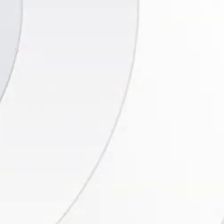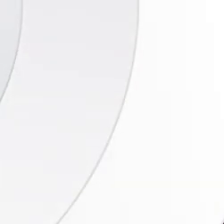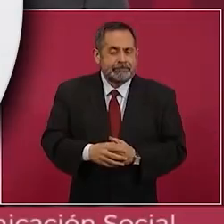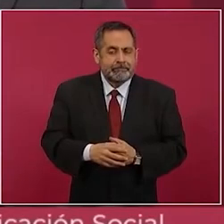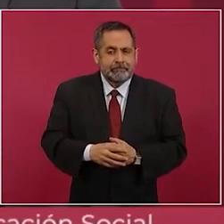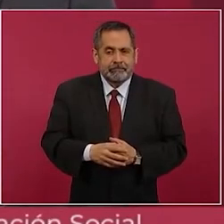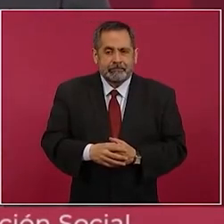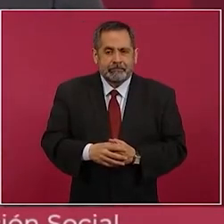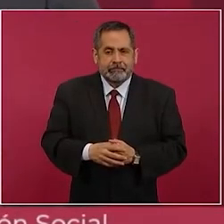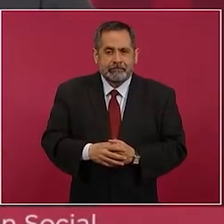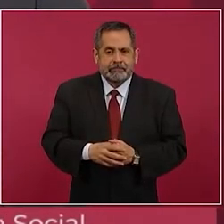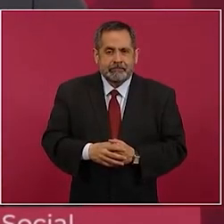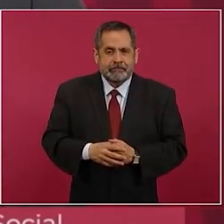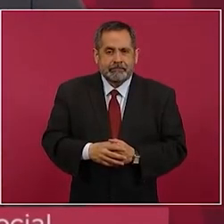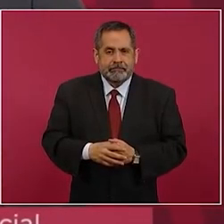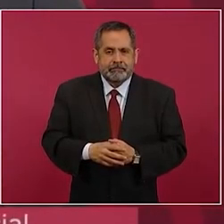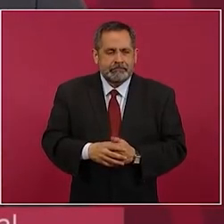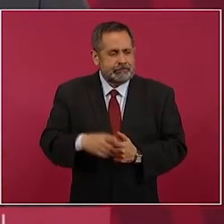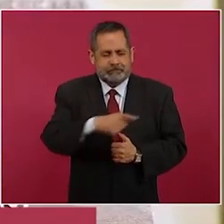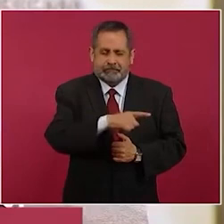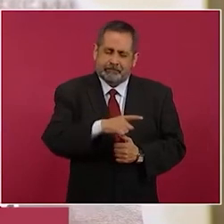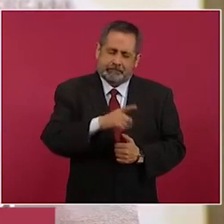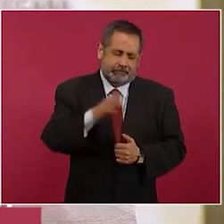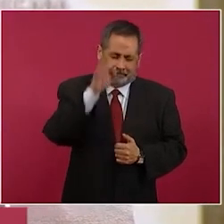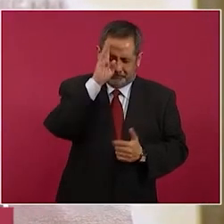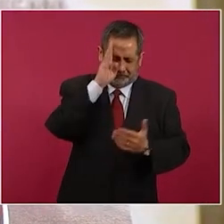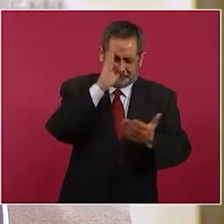se pasan